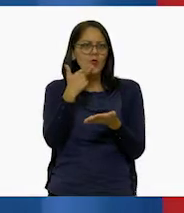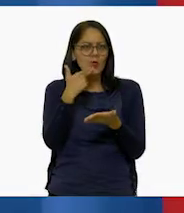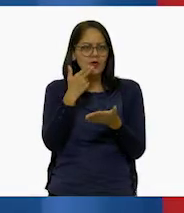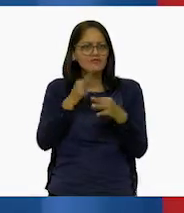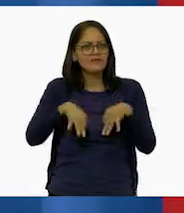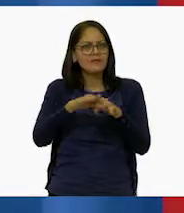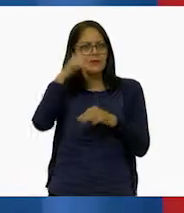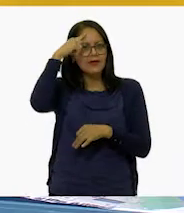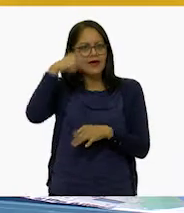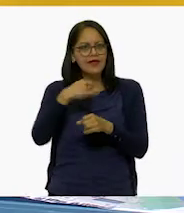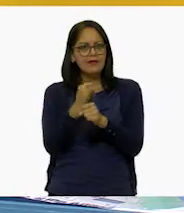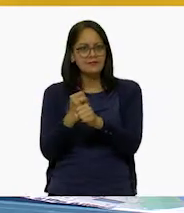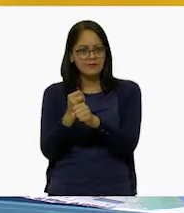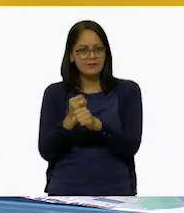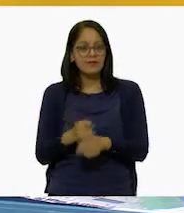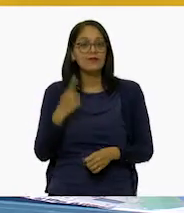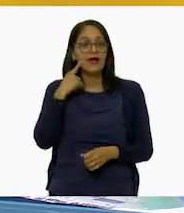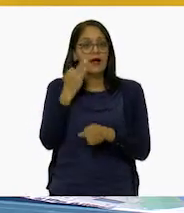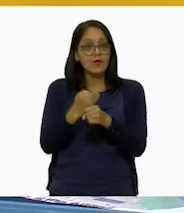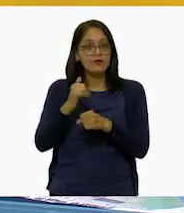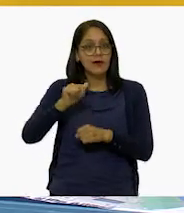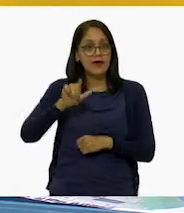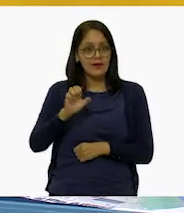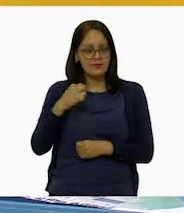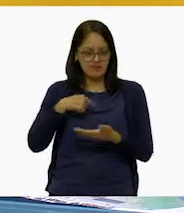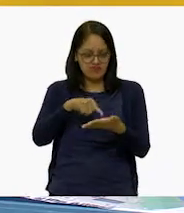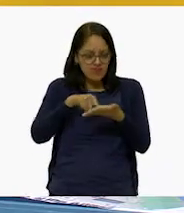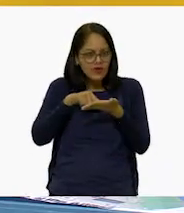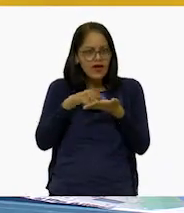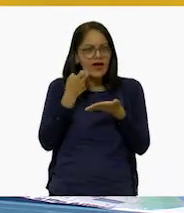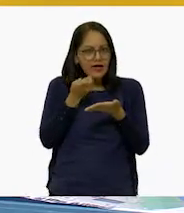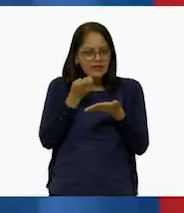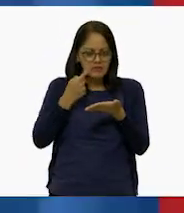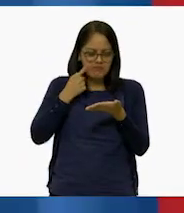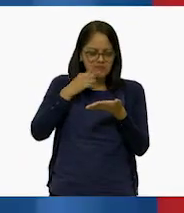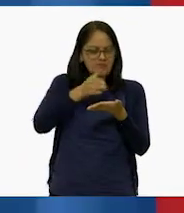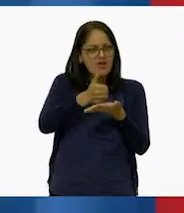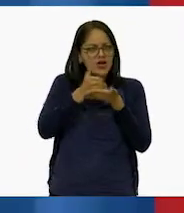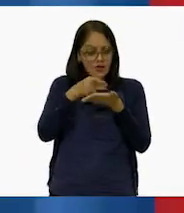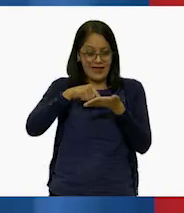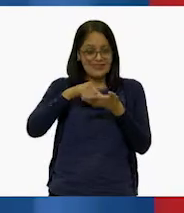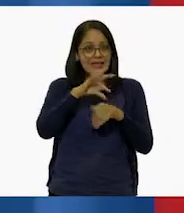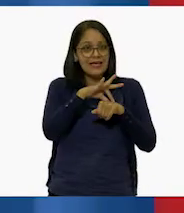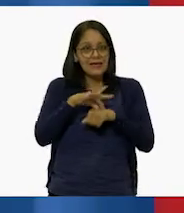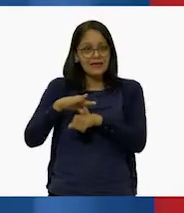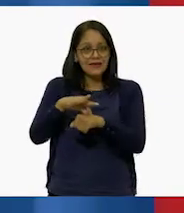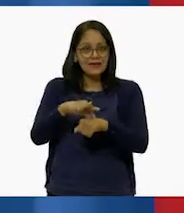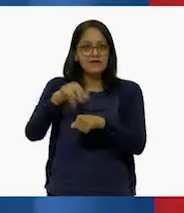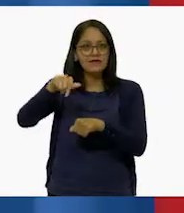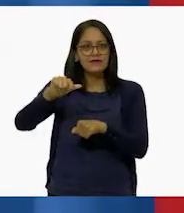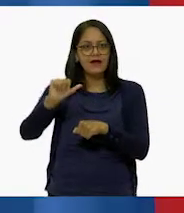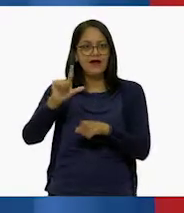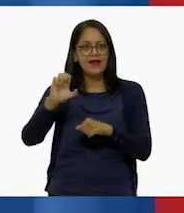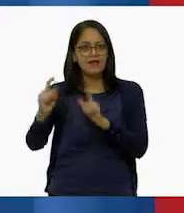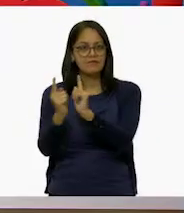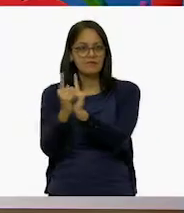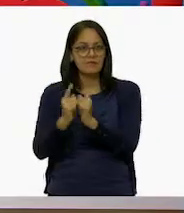investigación. En este caso, puede ser nuestra guía para llegar a Alejandra.